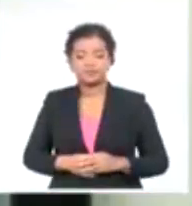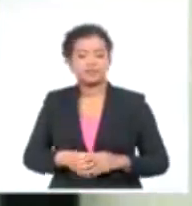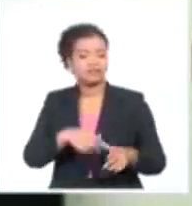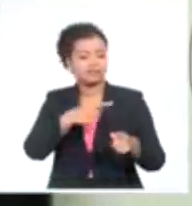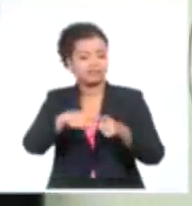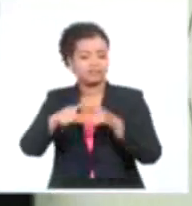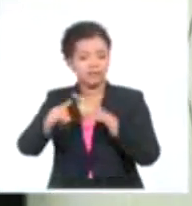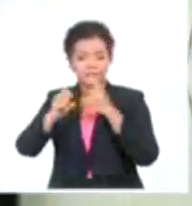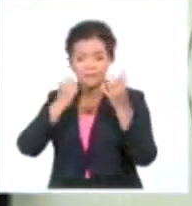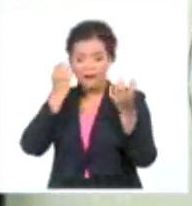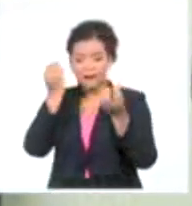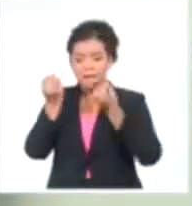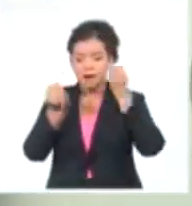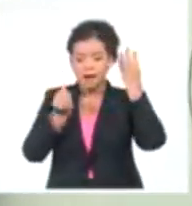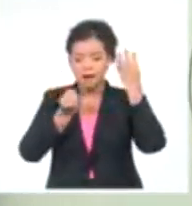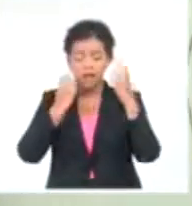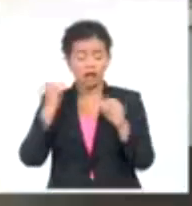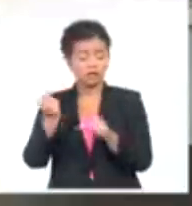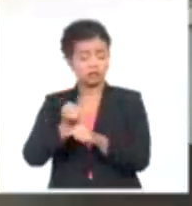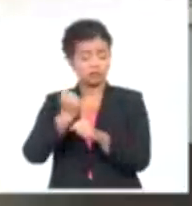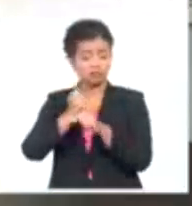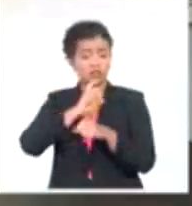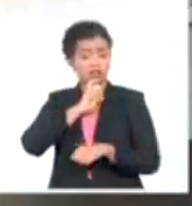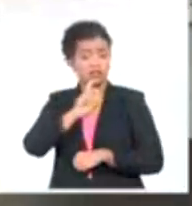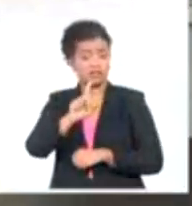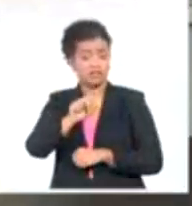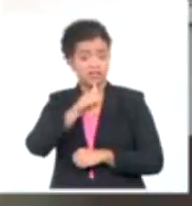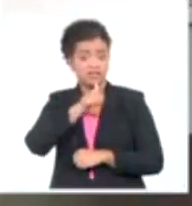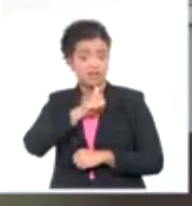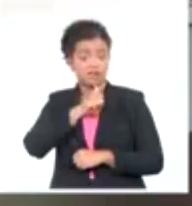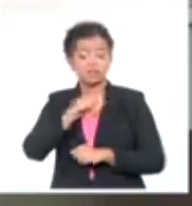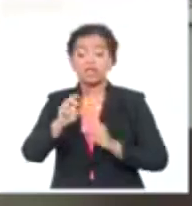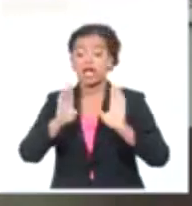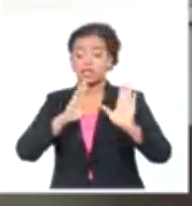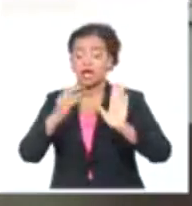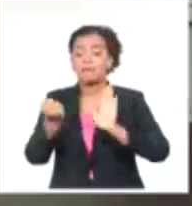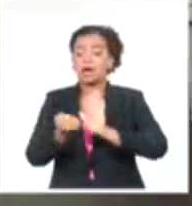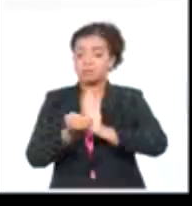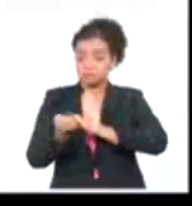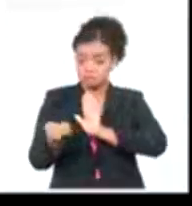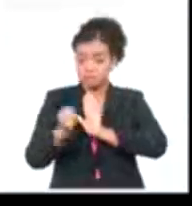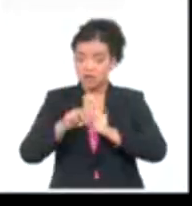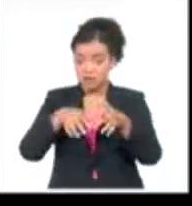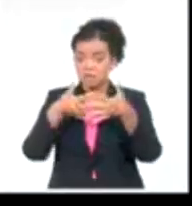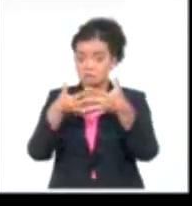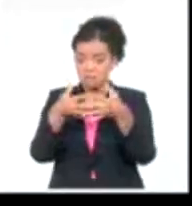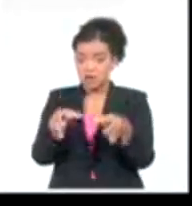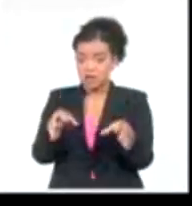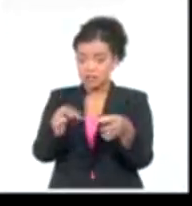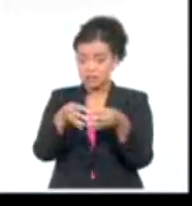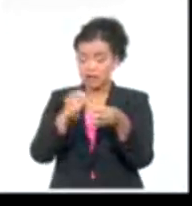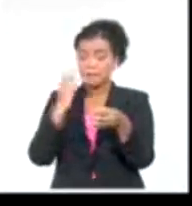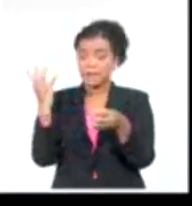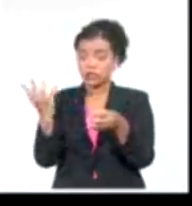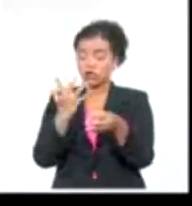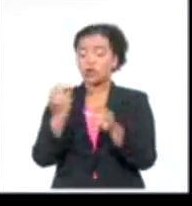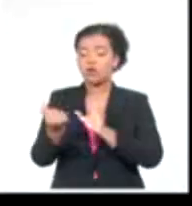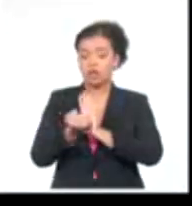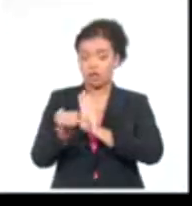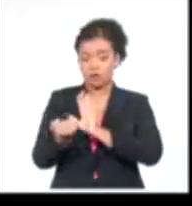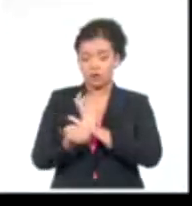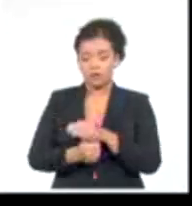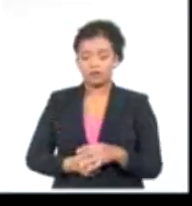para los creadores de la estación Vórtice, validada en una primera etapa por la entidad certificadora, el Instituto de Meteorología de Cuba.